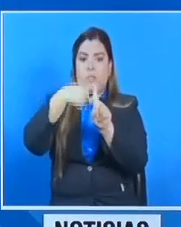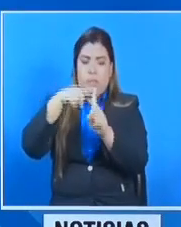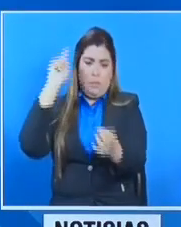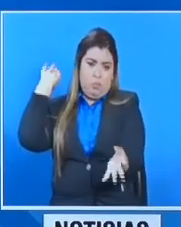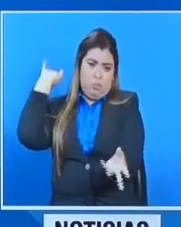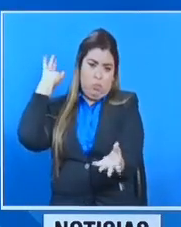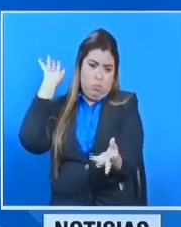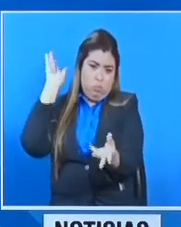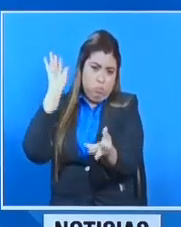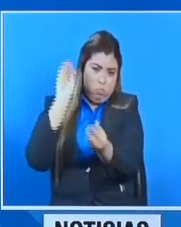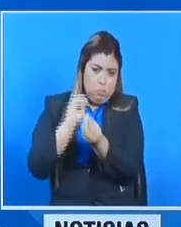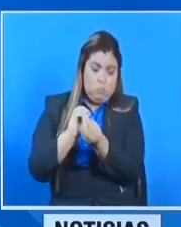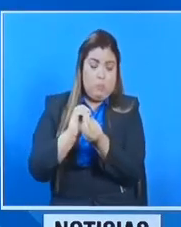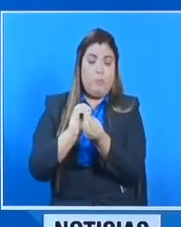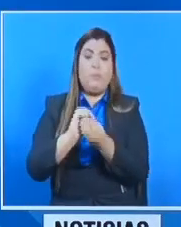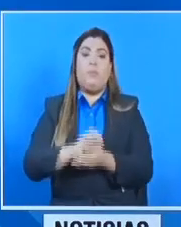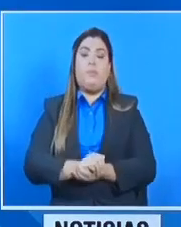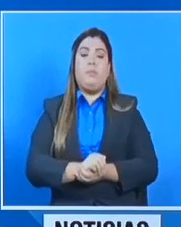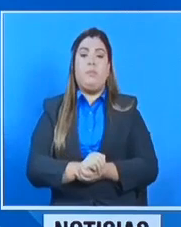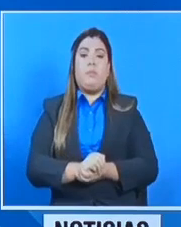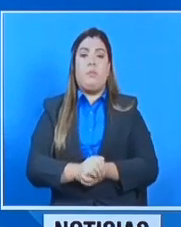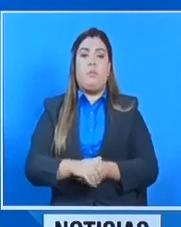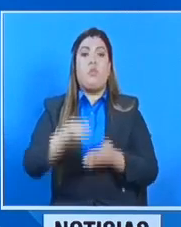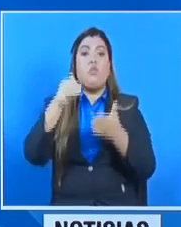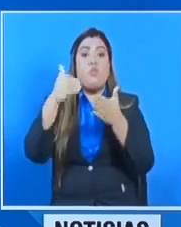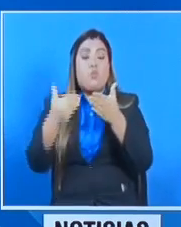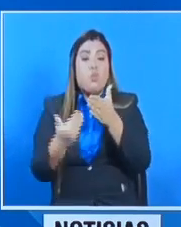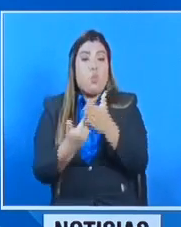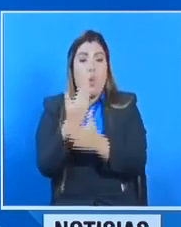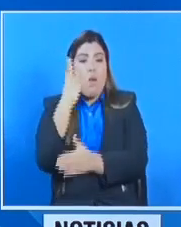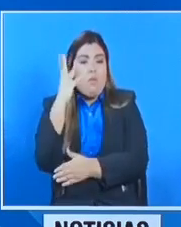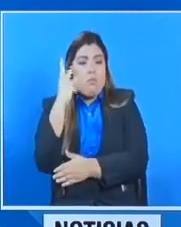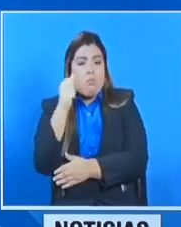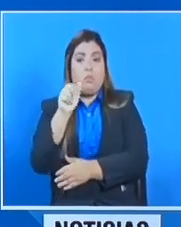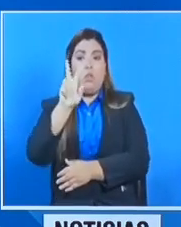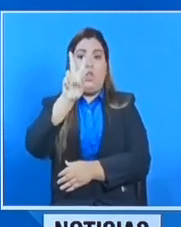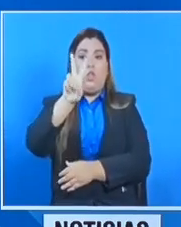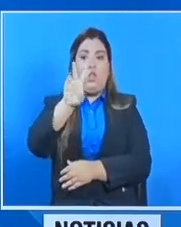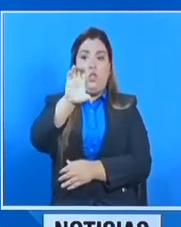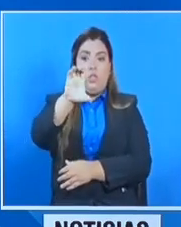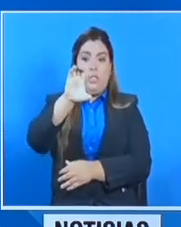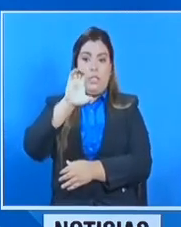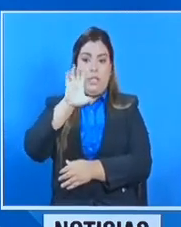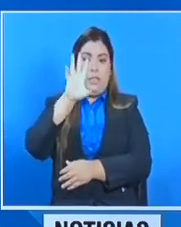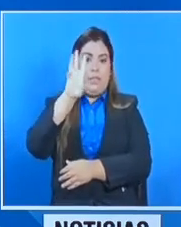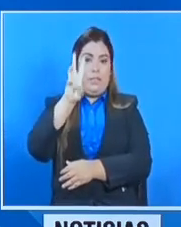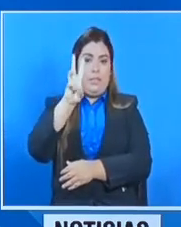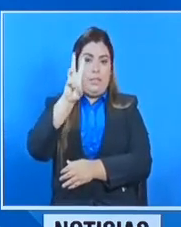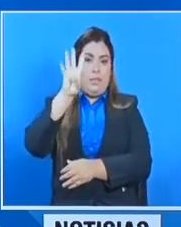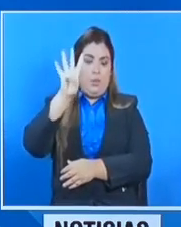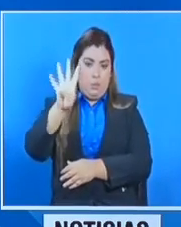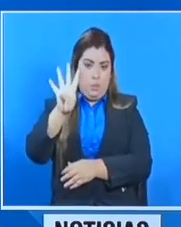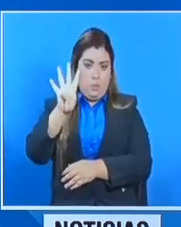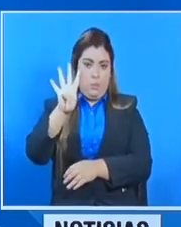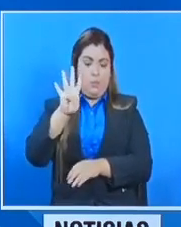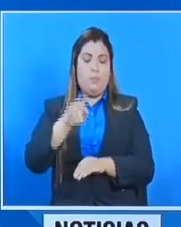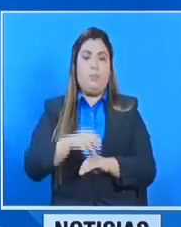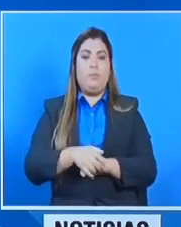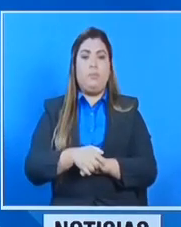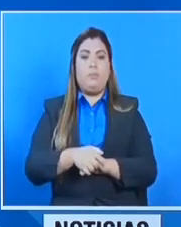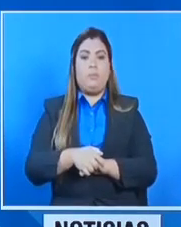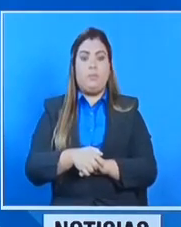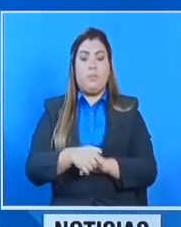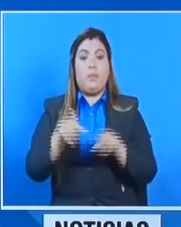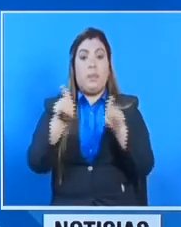acumulados de los cuales son nuevos casos 264. Asimismo,